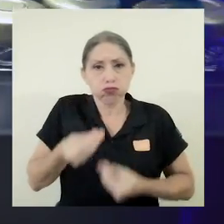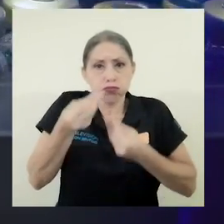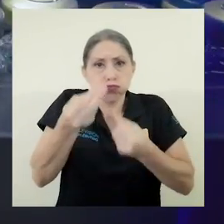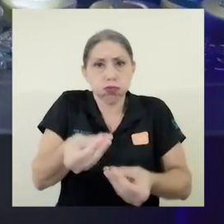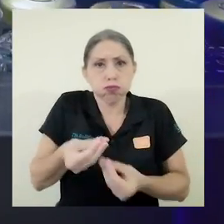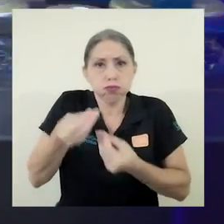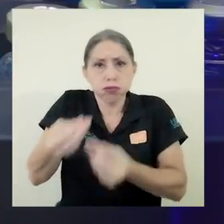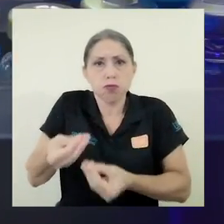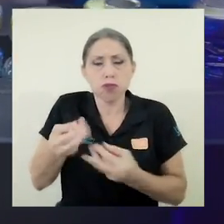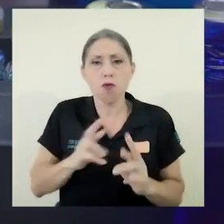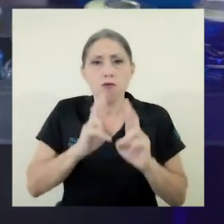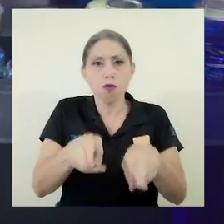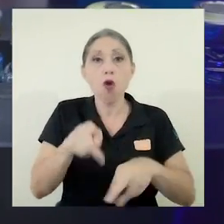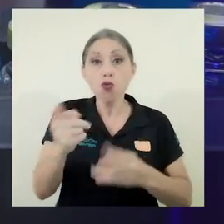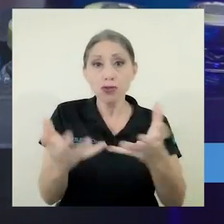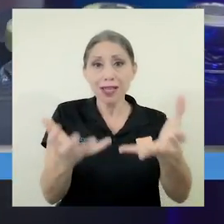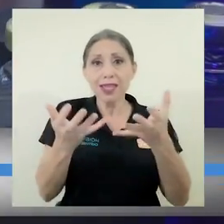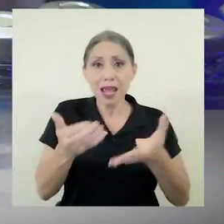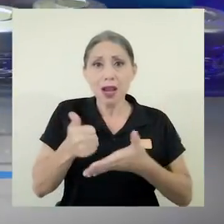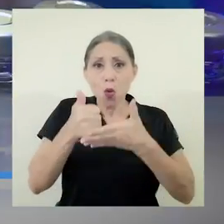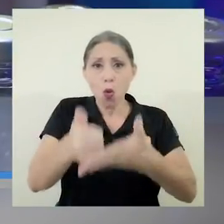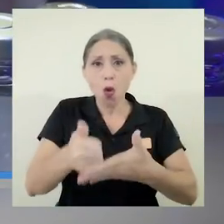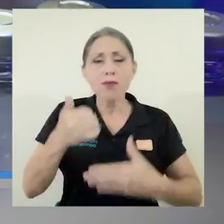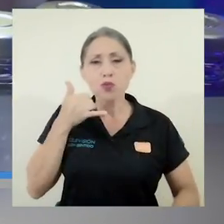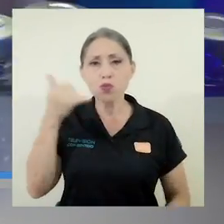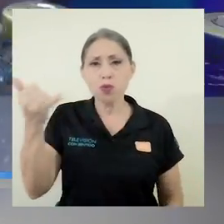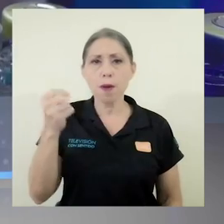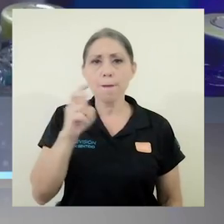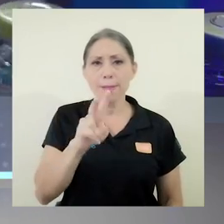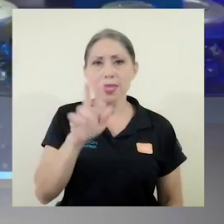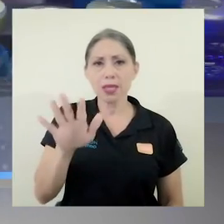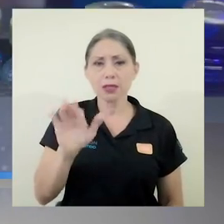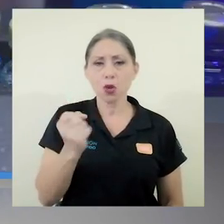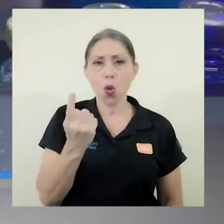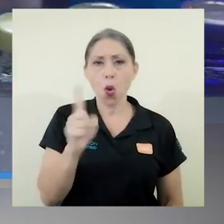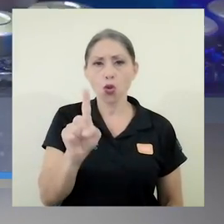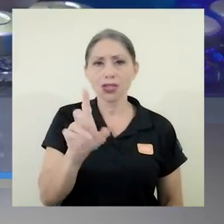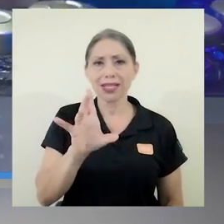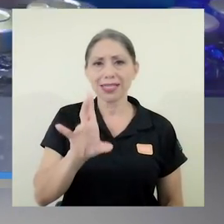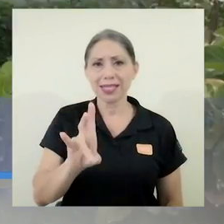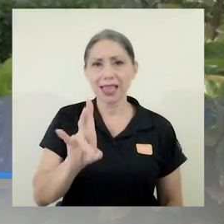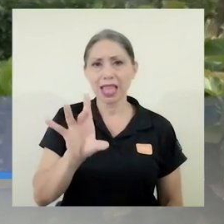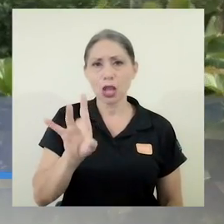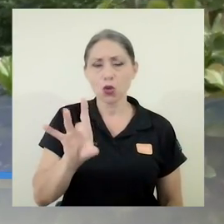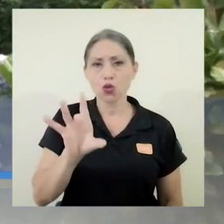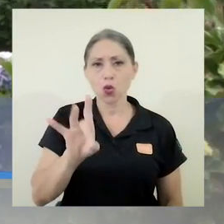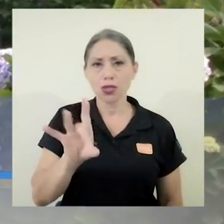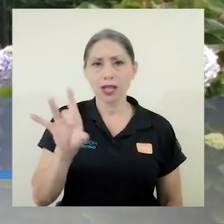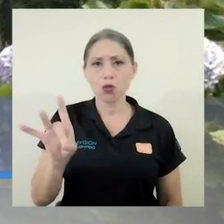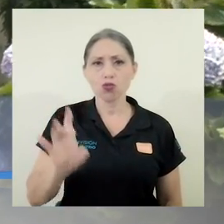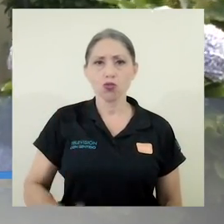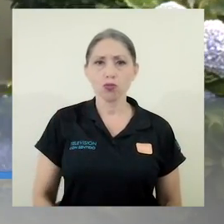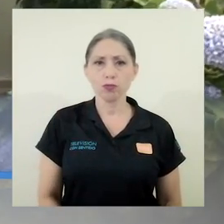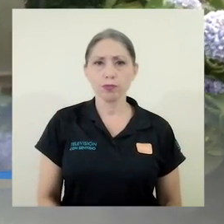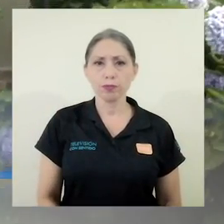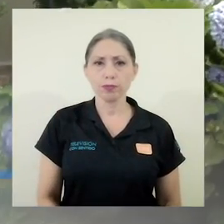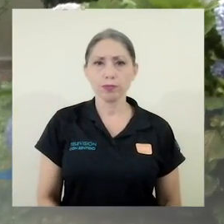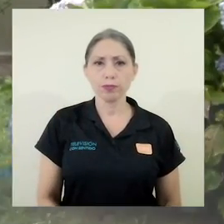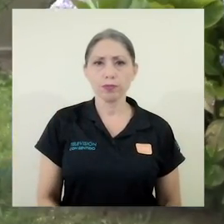económico. Si usted desea colaborar, puede llamar al 2511-7888.